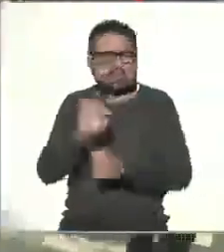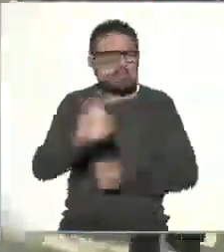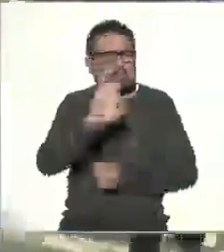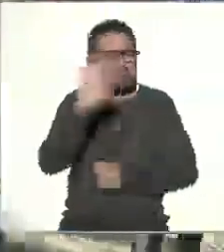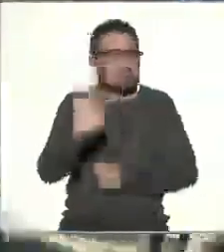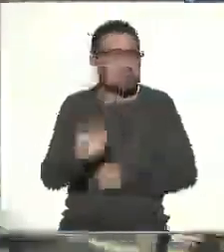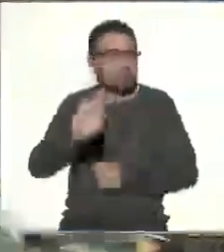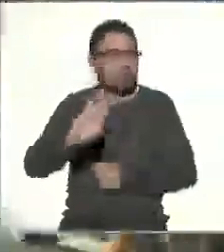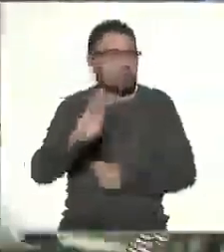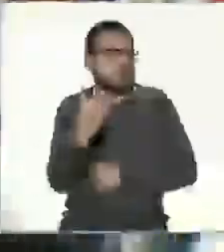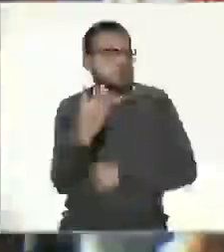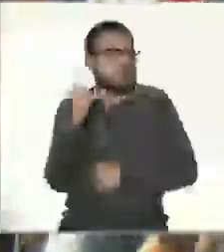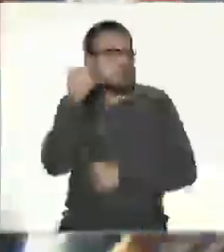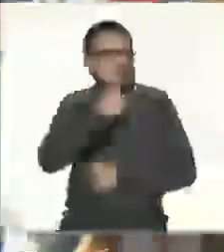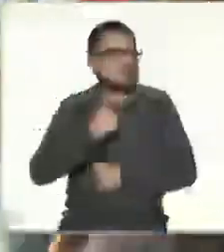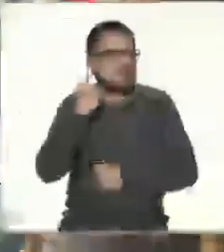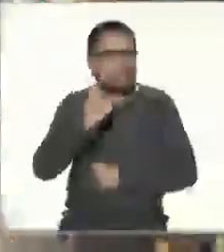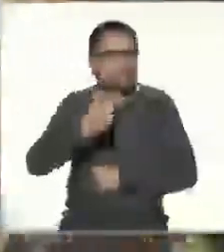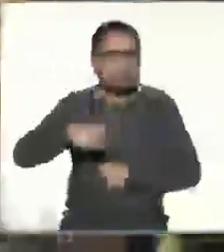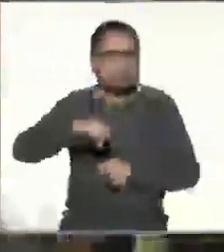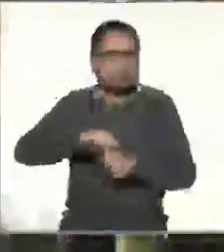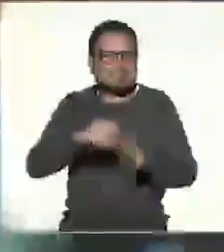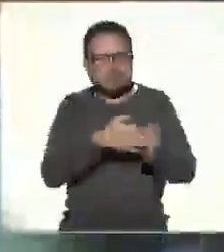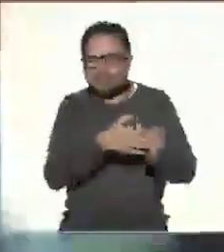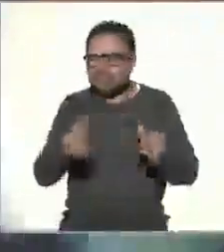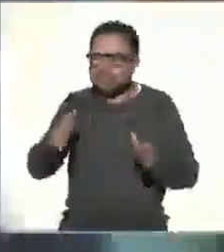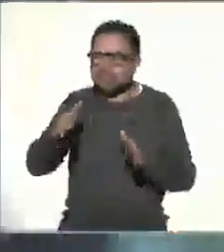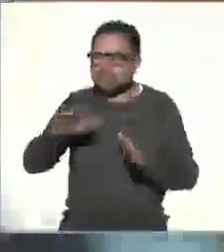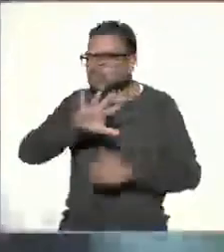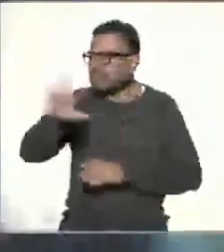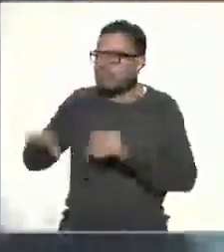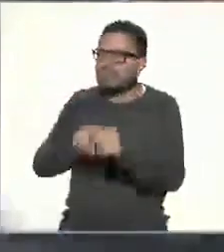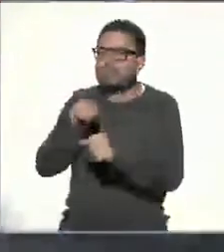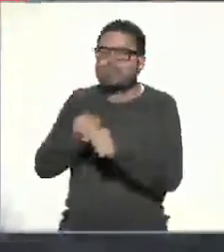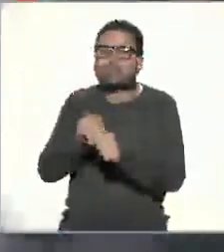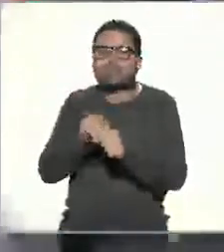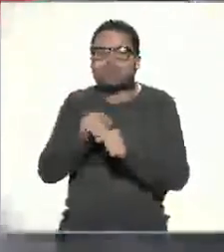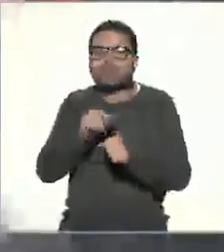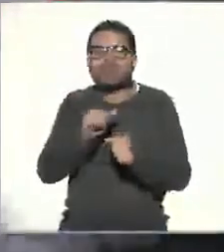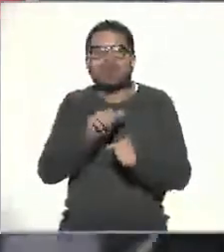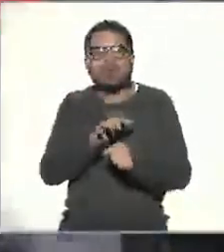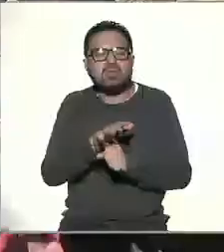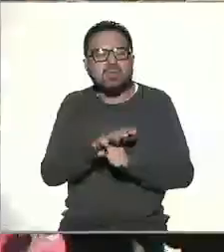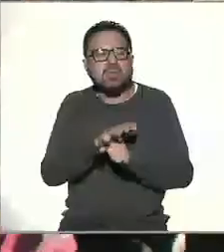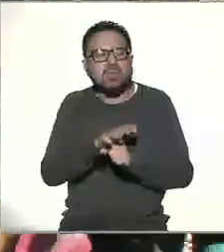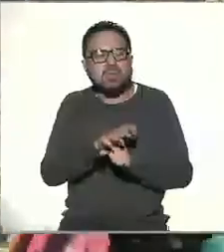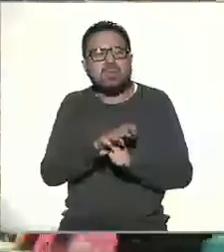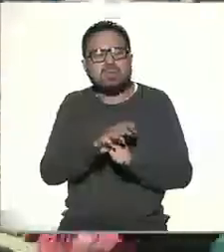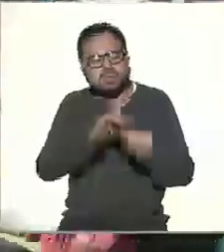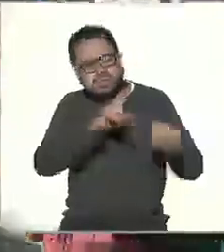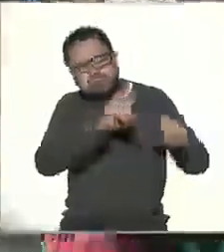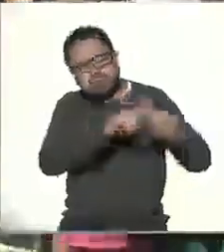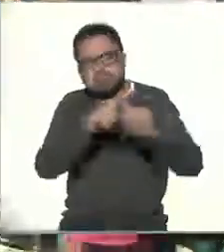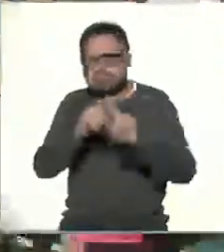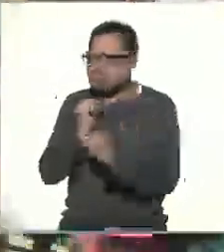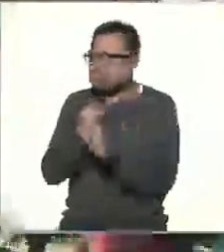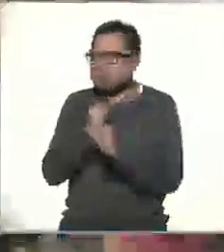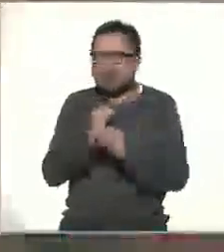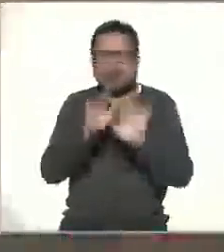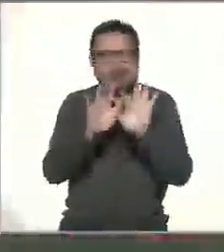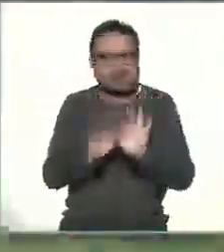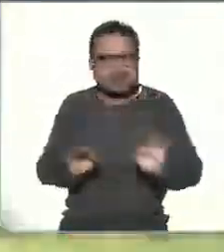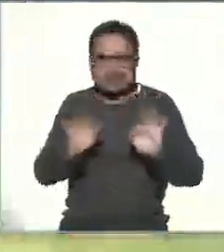94 horas por semana y la mayoría consumen contenidos a través de diferentes plataformas. Los